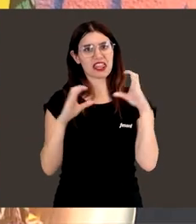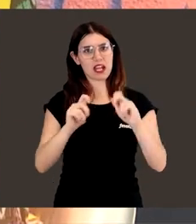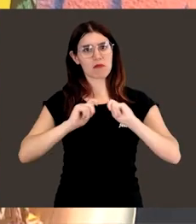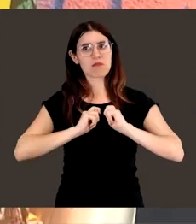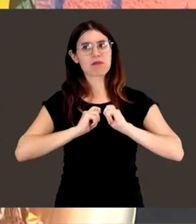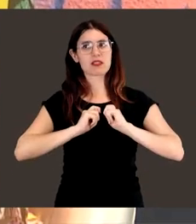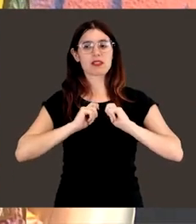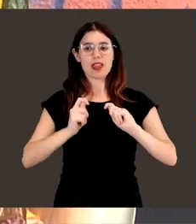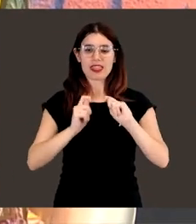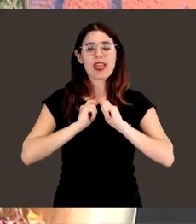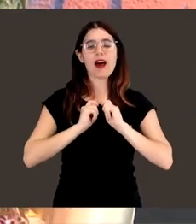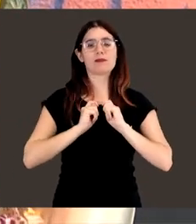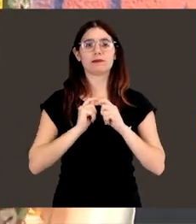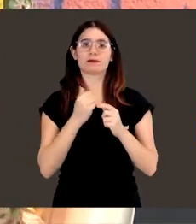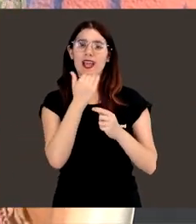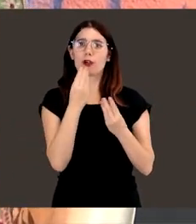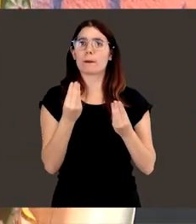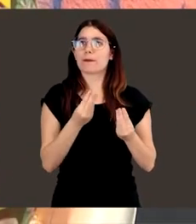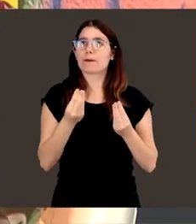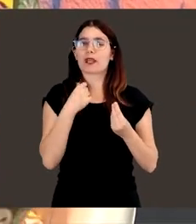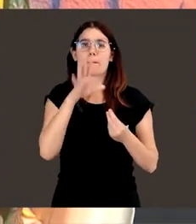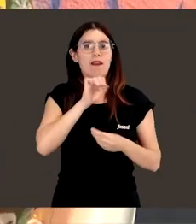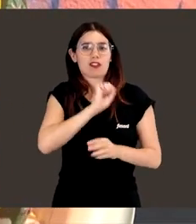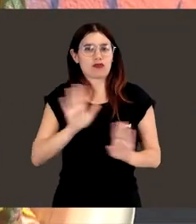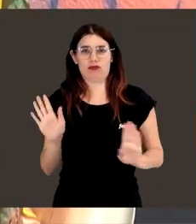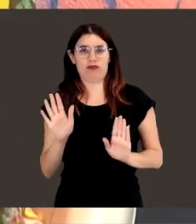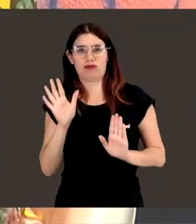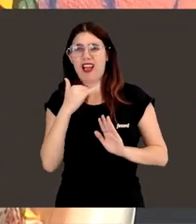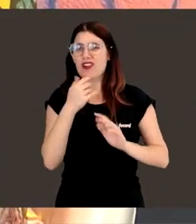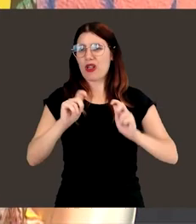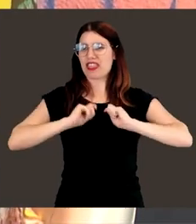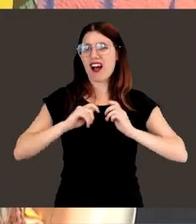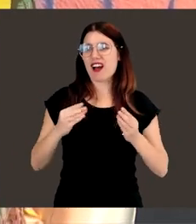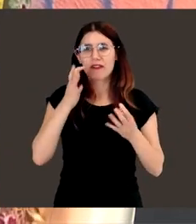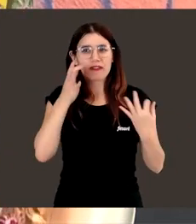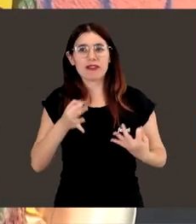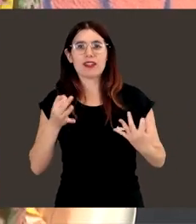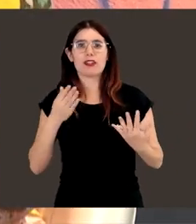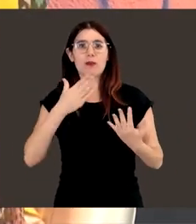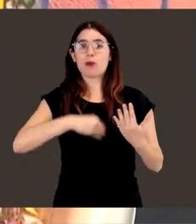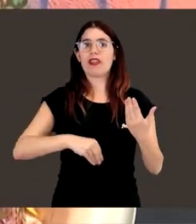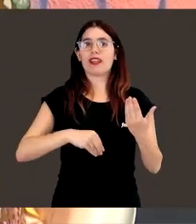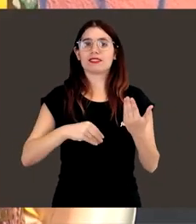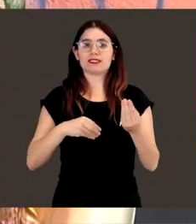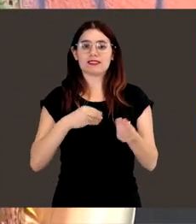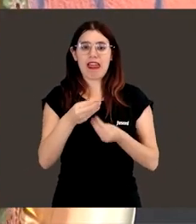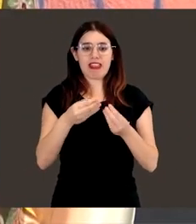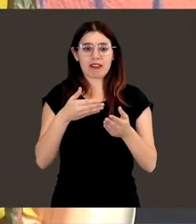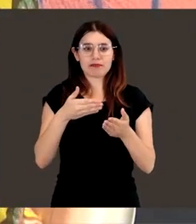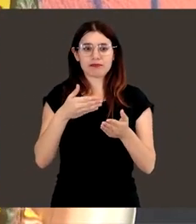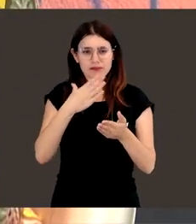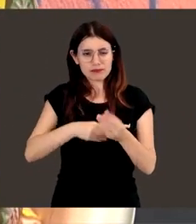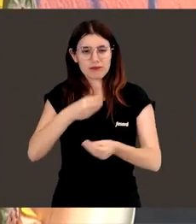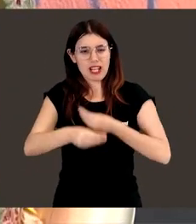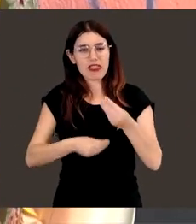muy, ¿cómo decirlo?, maravilloso, ¿no? Algo que realmente puedes llegar a hacer y